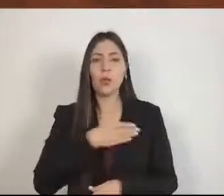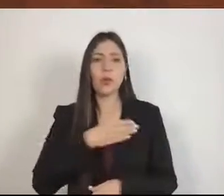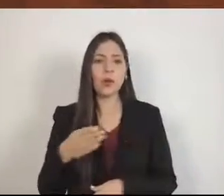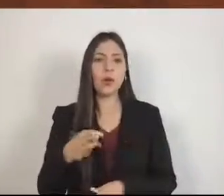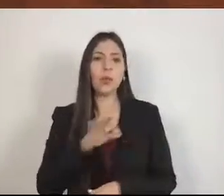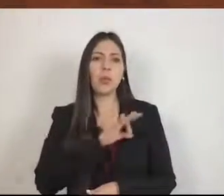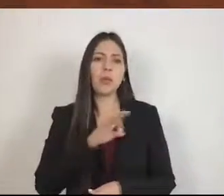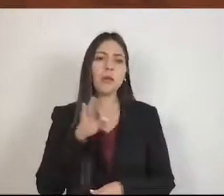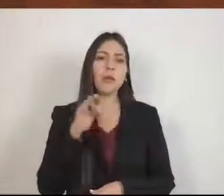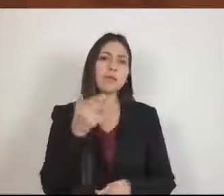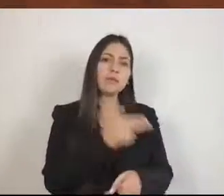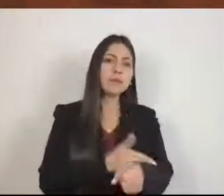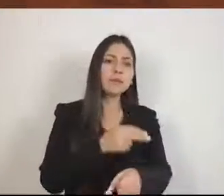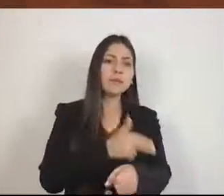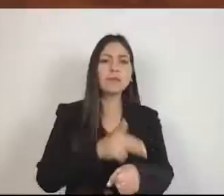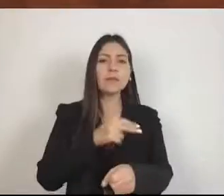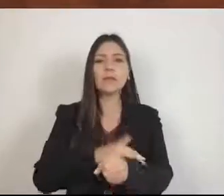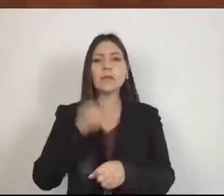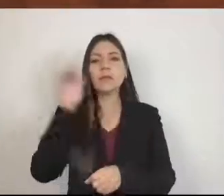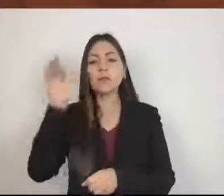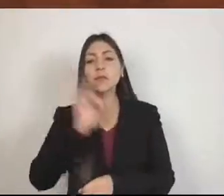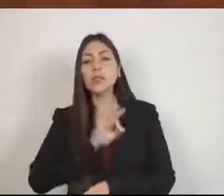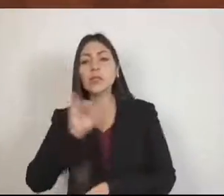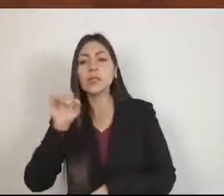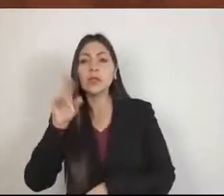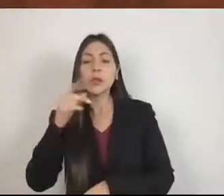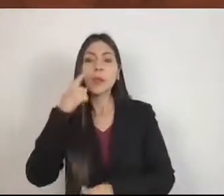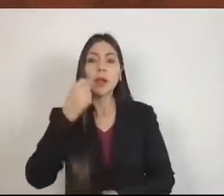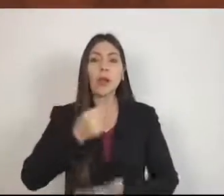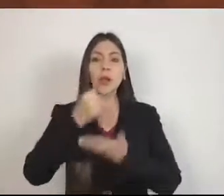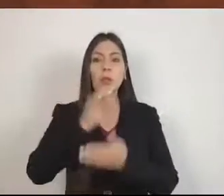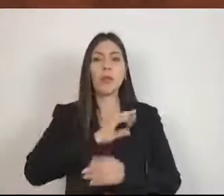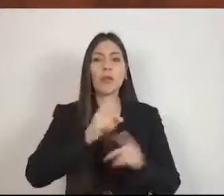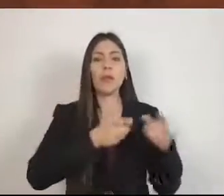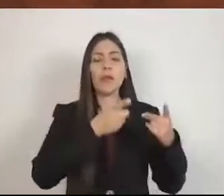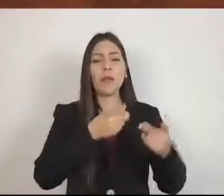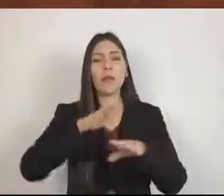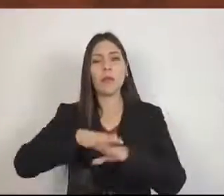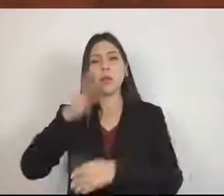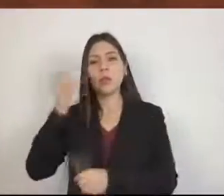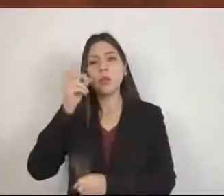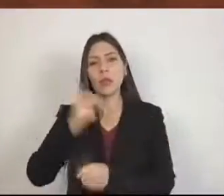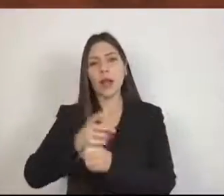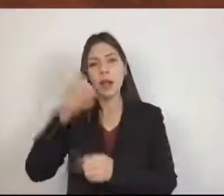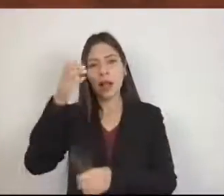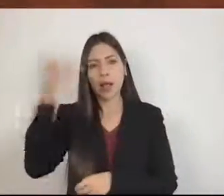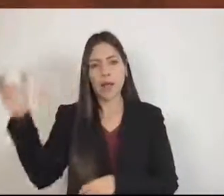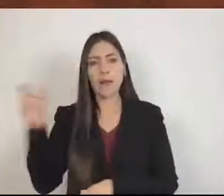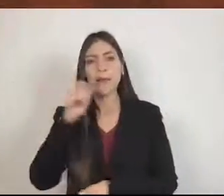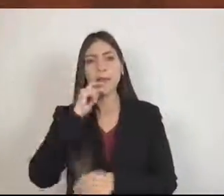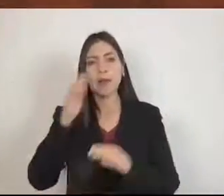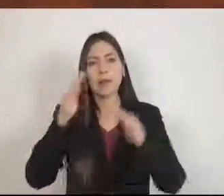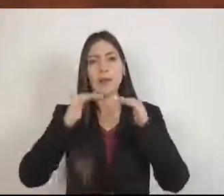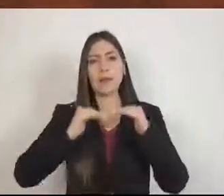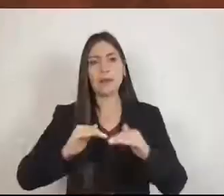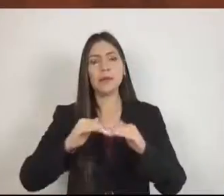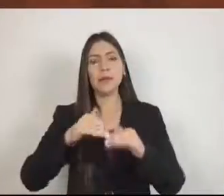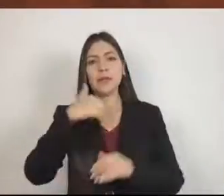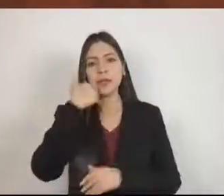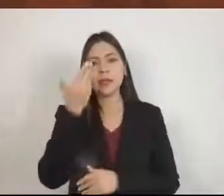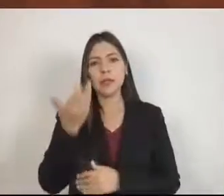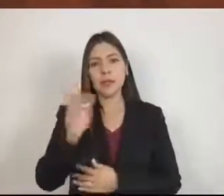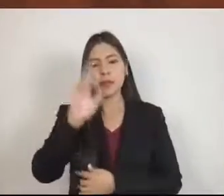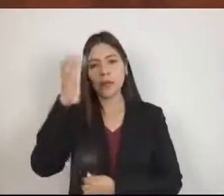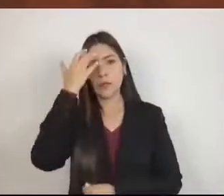buscar la posibilidad con los presupuestos de que puedan existir oportunidades para el campo. Y además la otra quiero reconocer, porque también hay que reconocer. Me por favor,